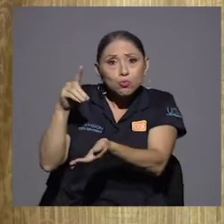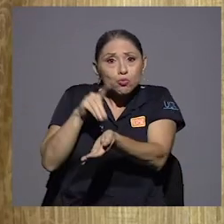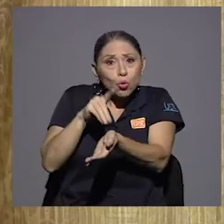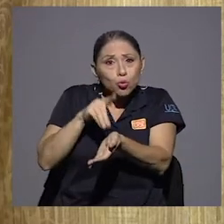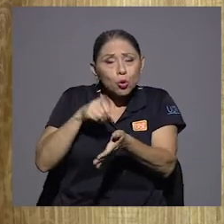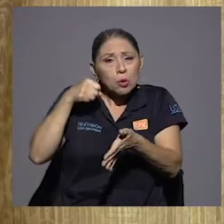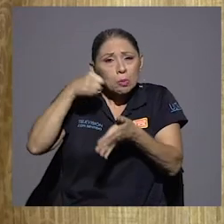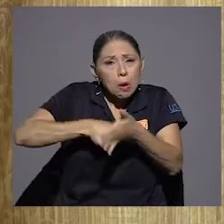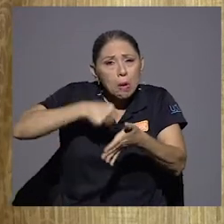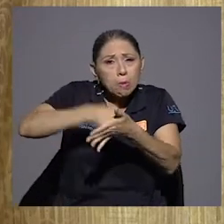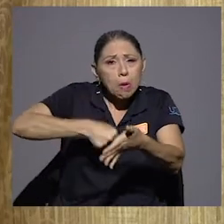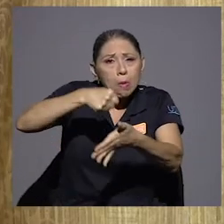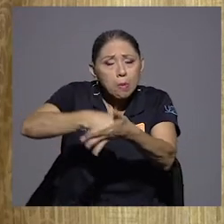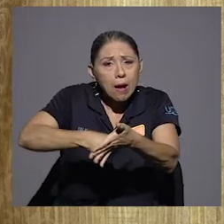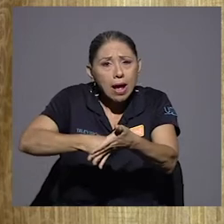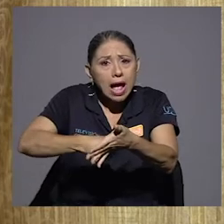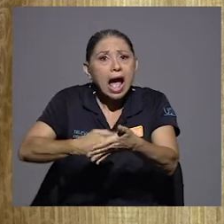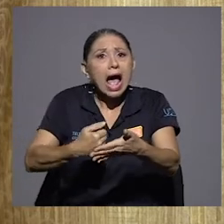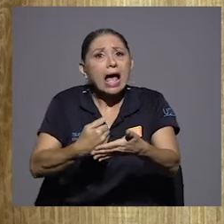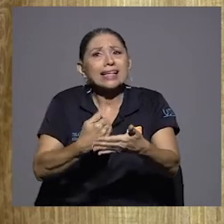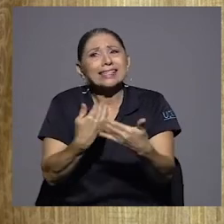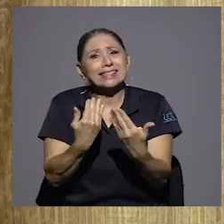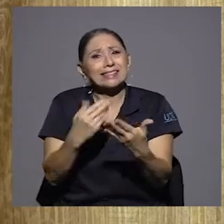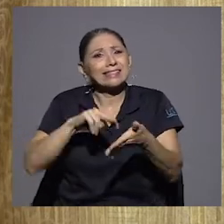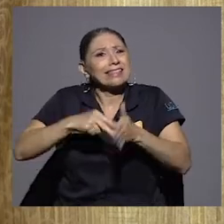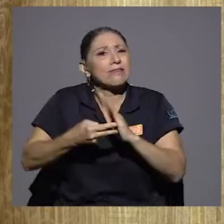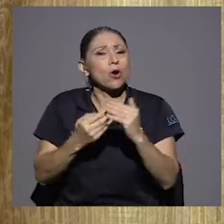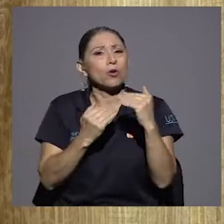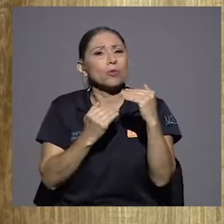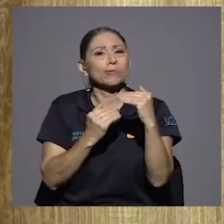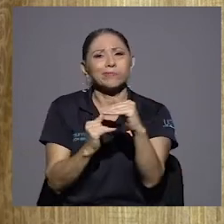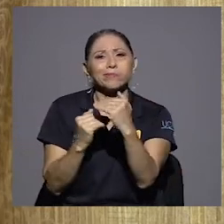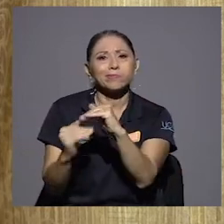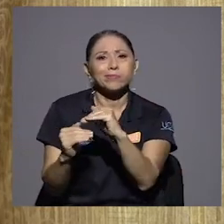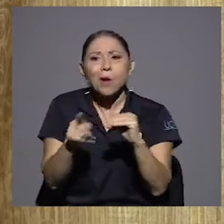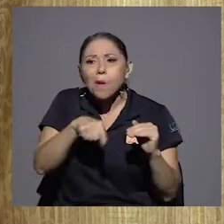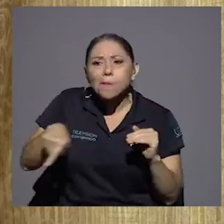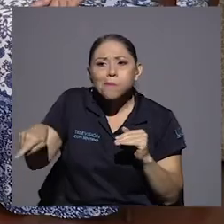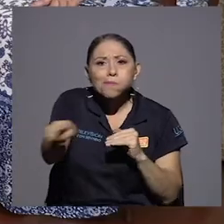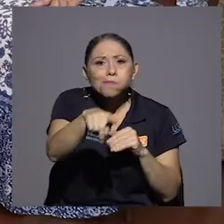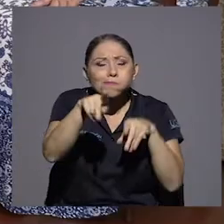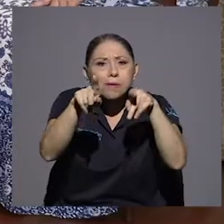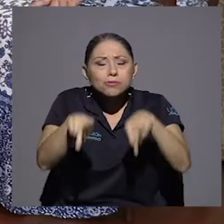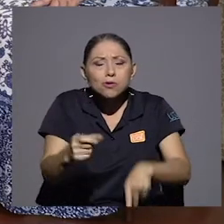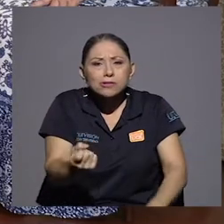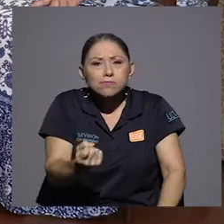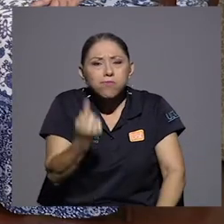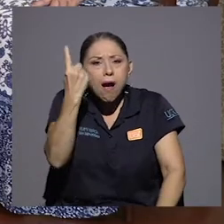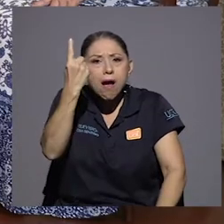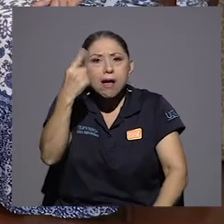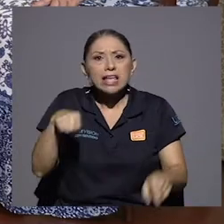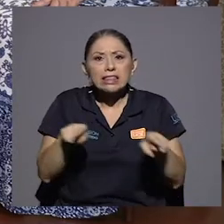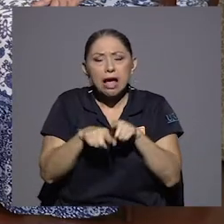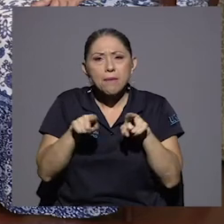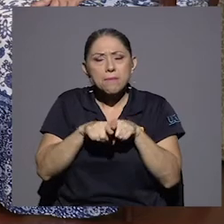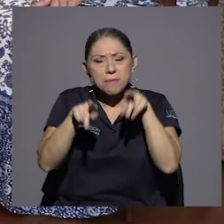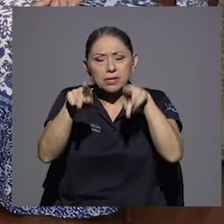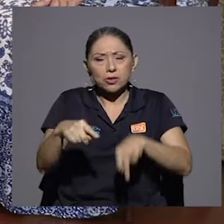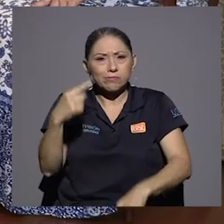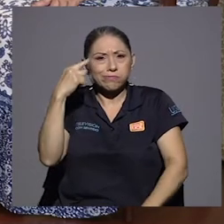se le significaron dos cosas, la incomprensión y también el egoísmo. Y eso